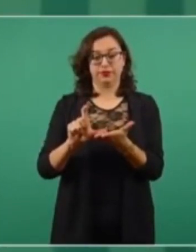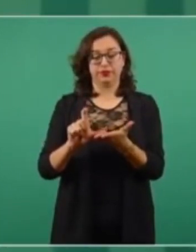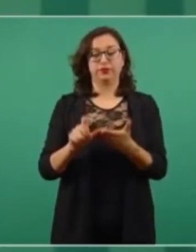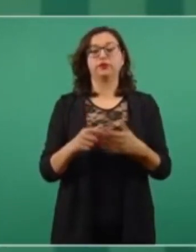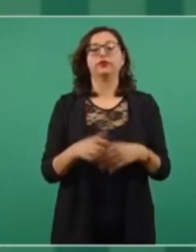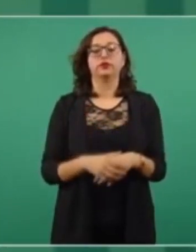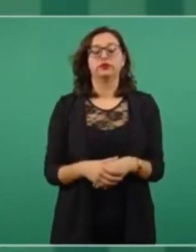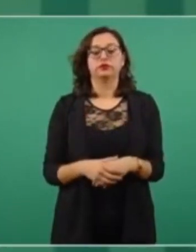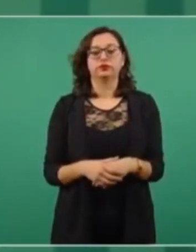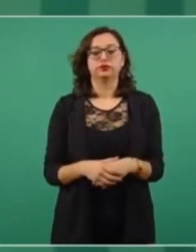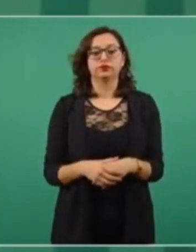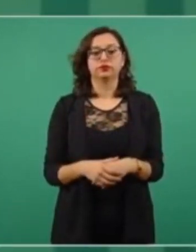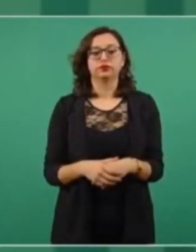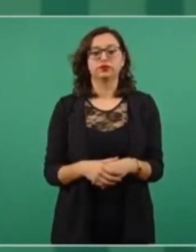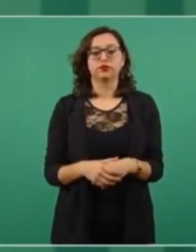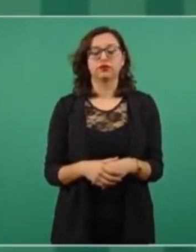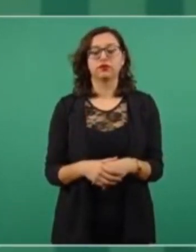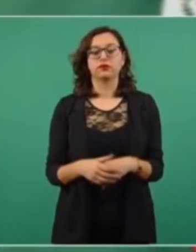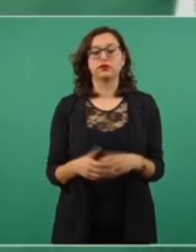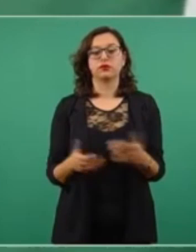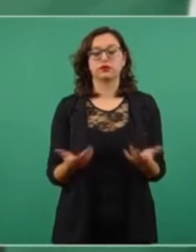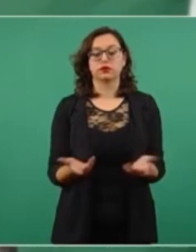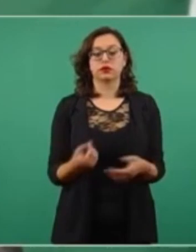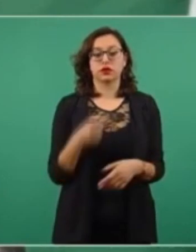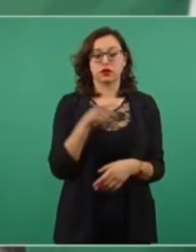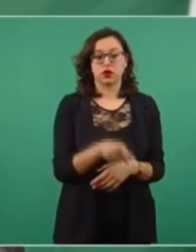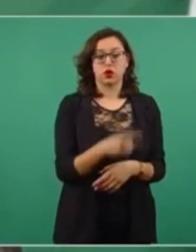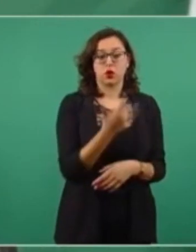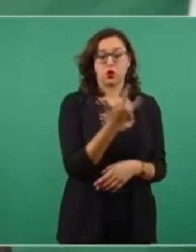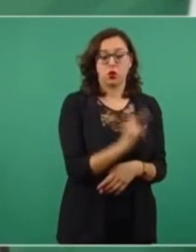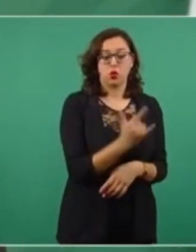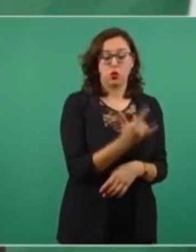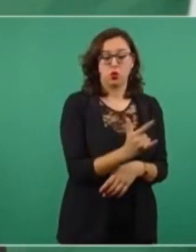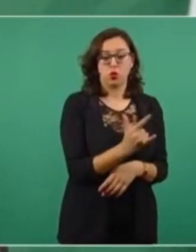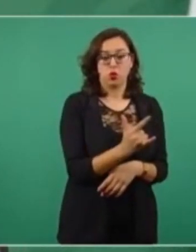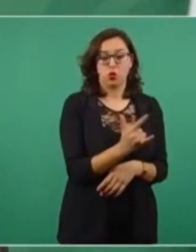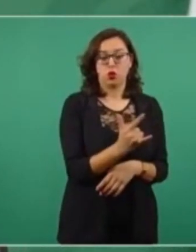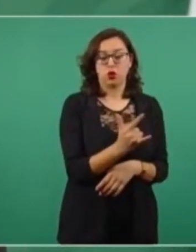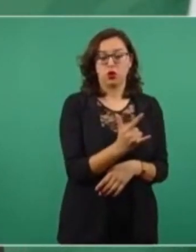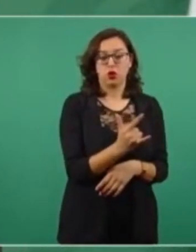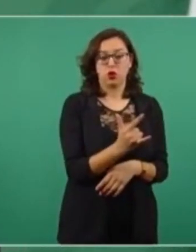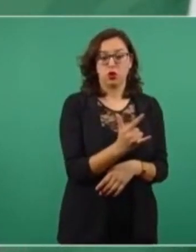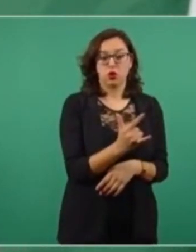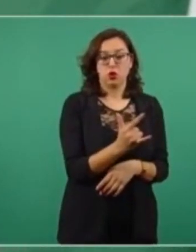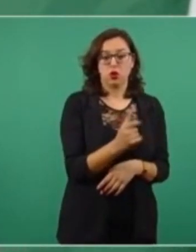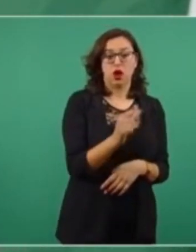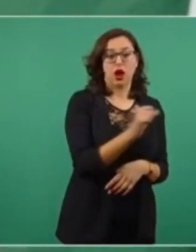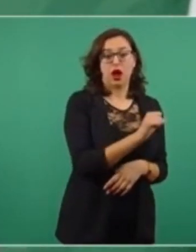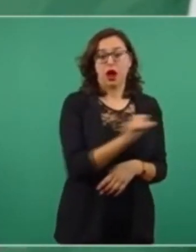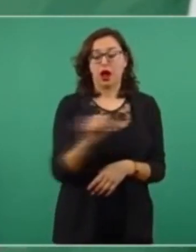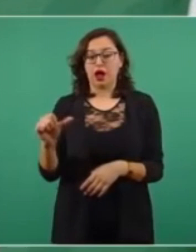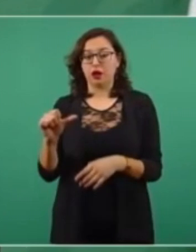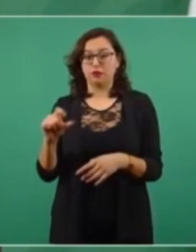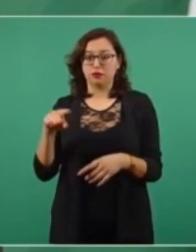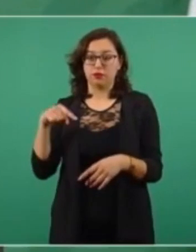incremento desde julio de este año hasta enero del 24,